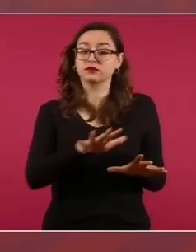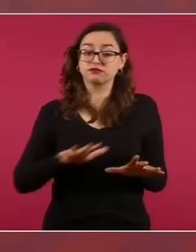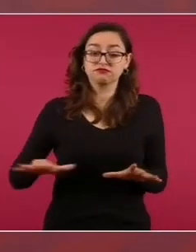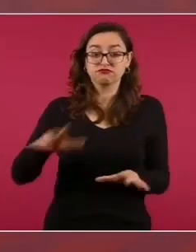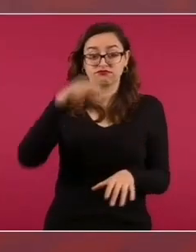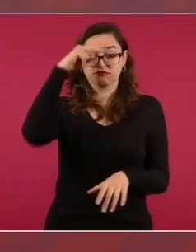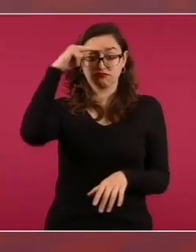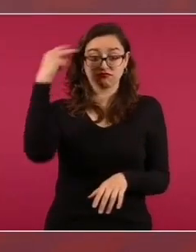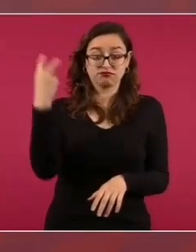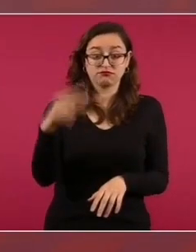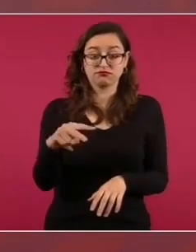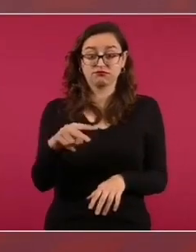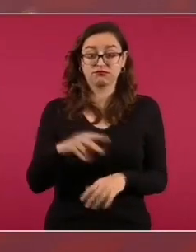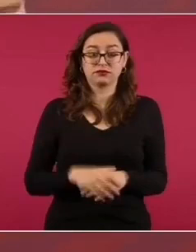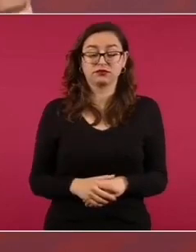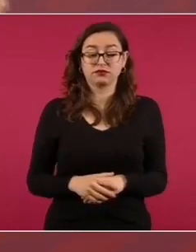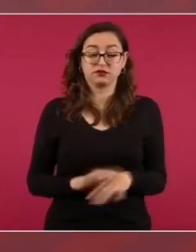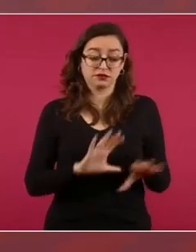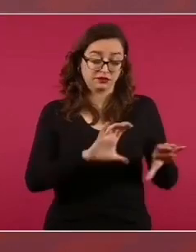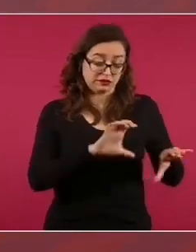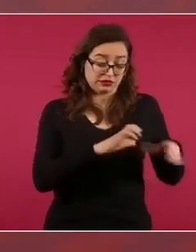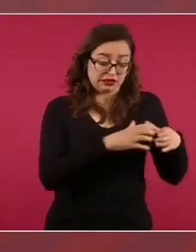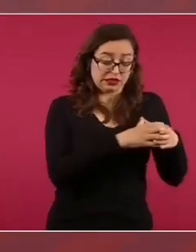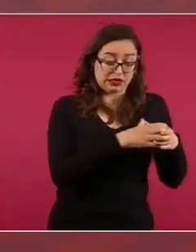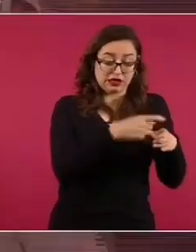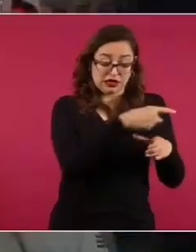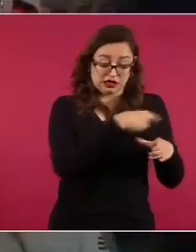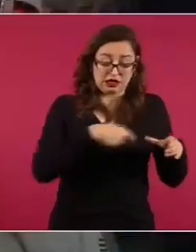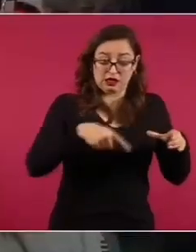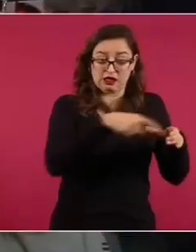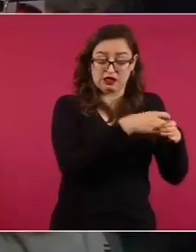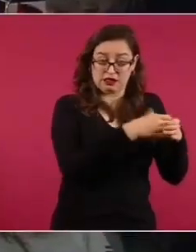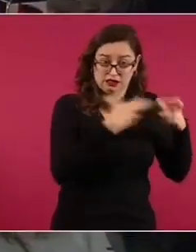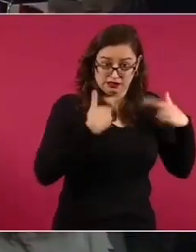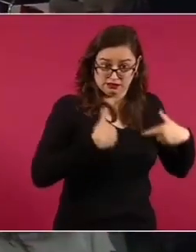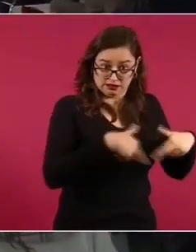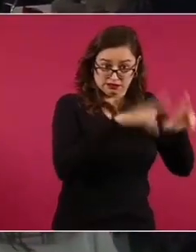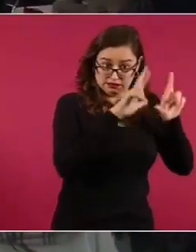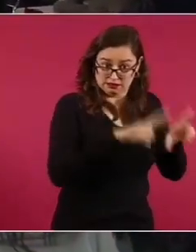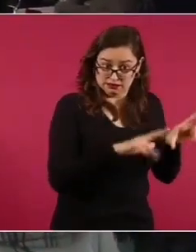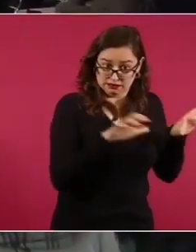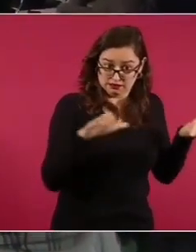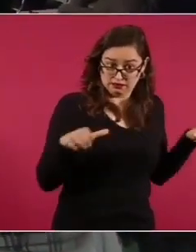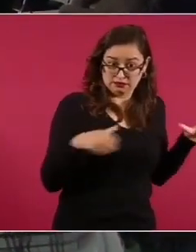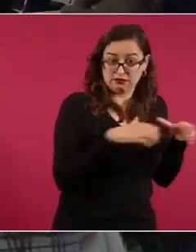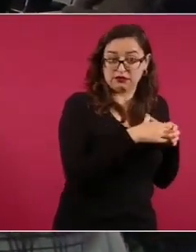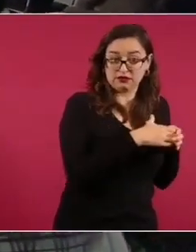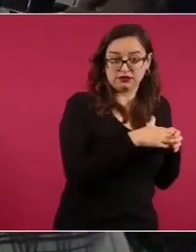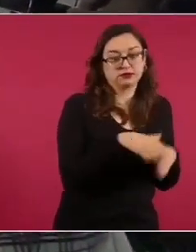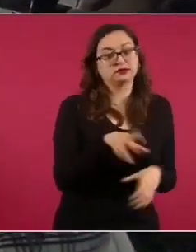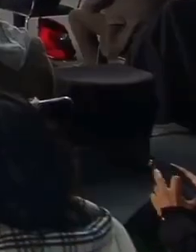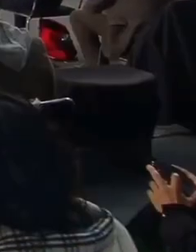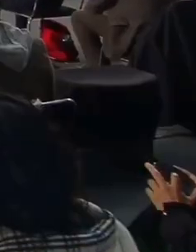No represento a grupos,